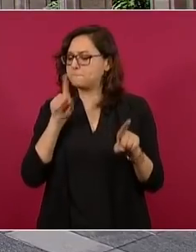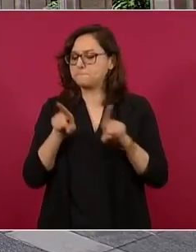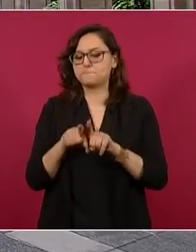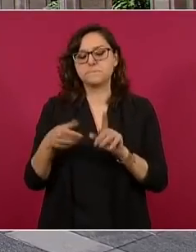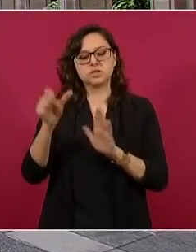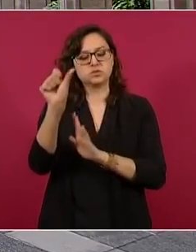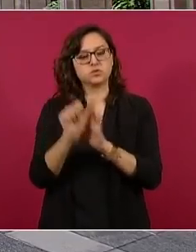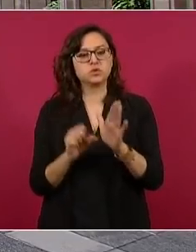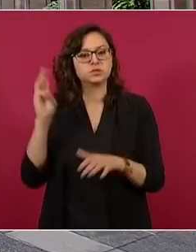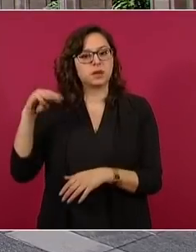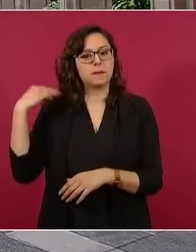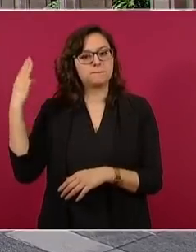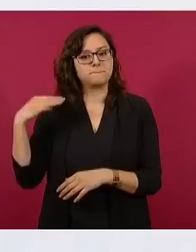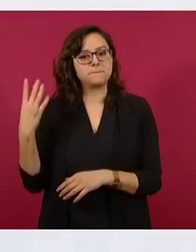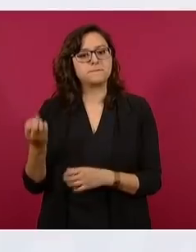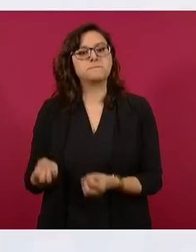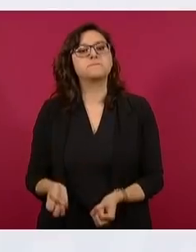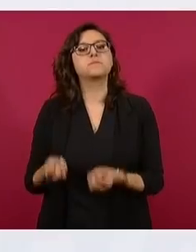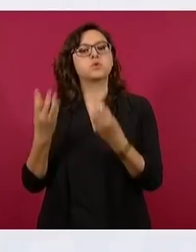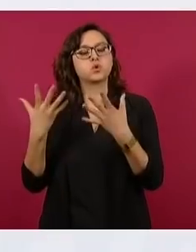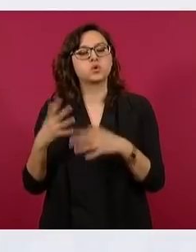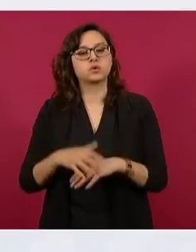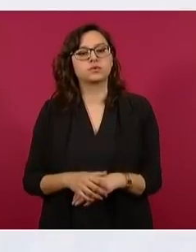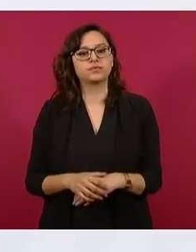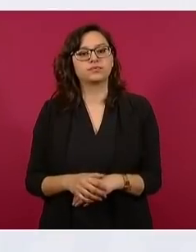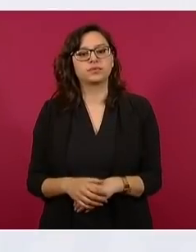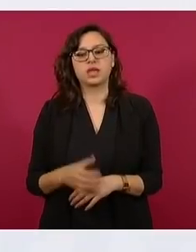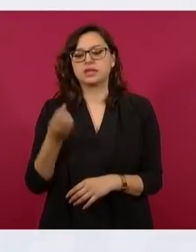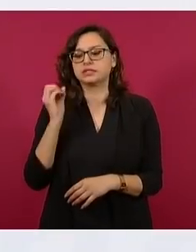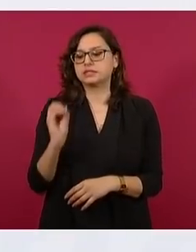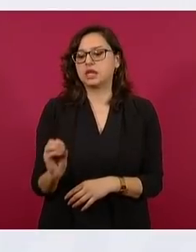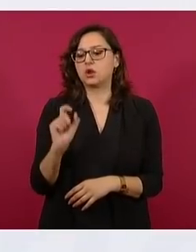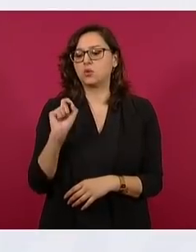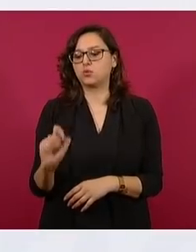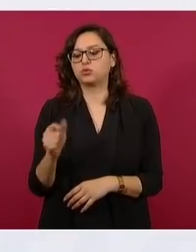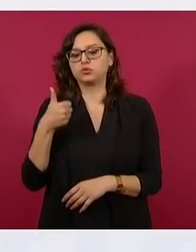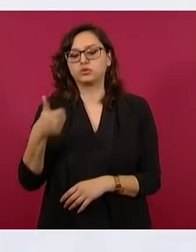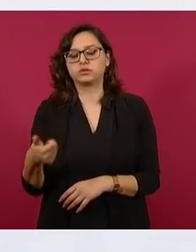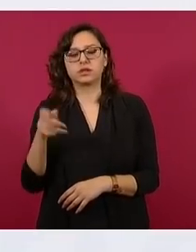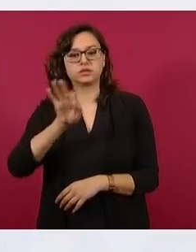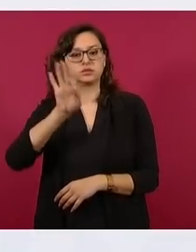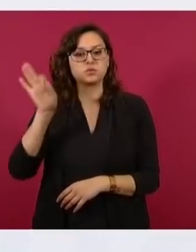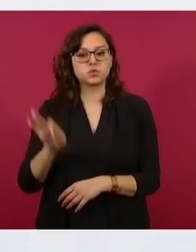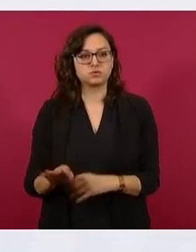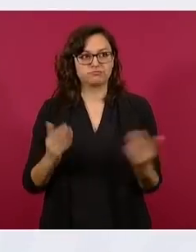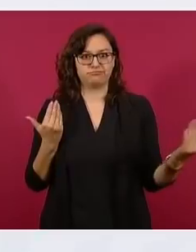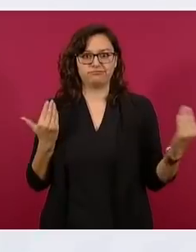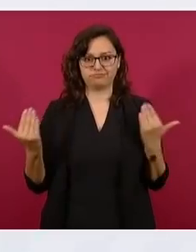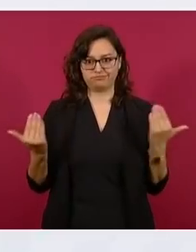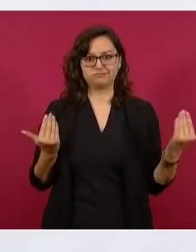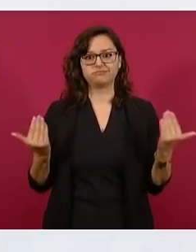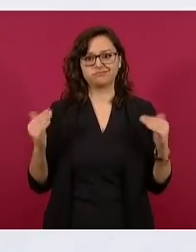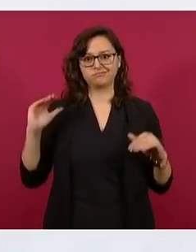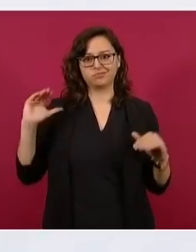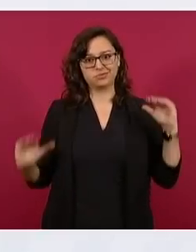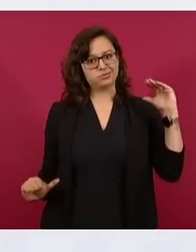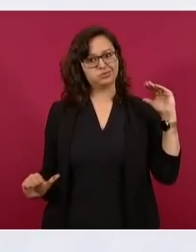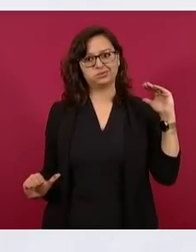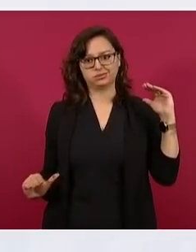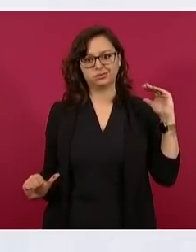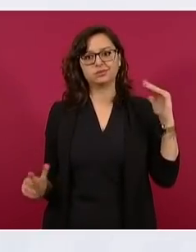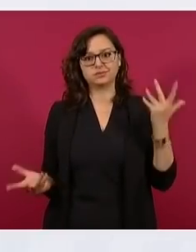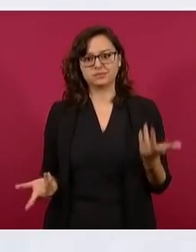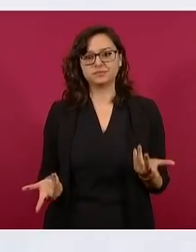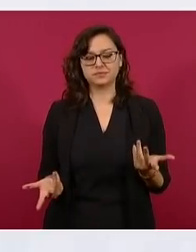de marzo fue de 0.6 por ciento. En estos tiempos